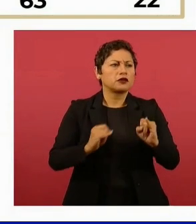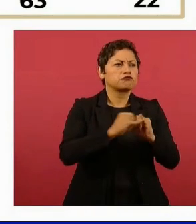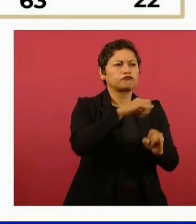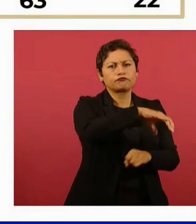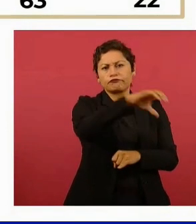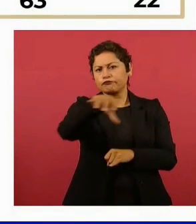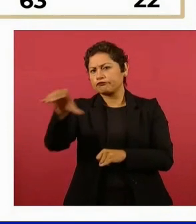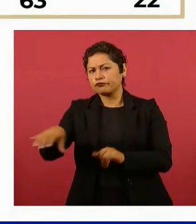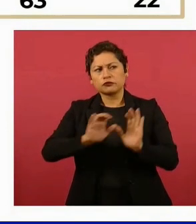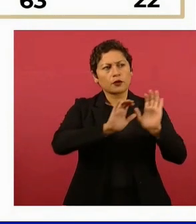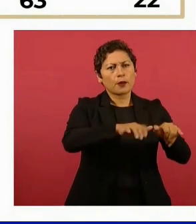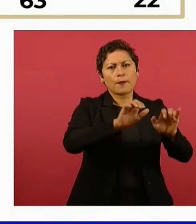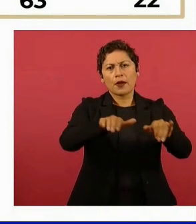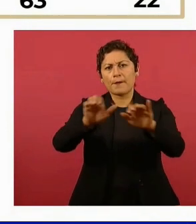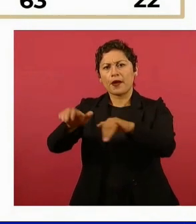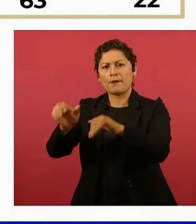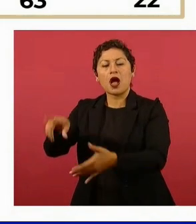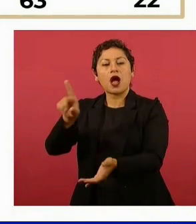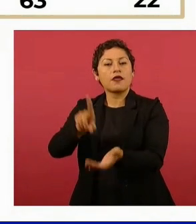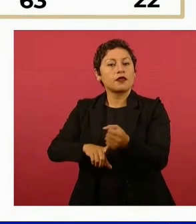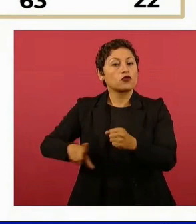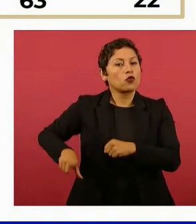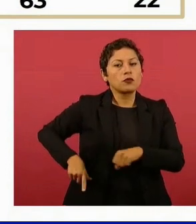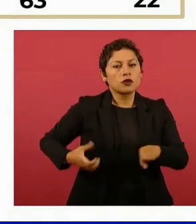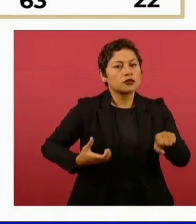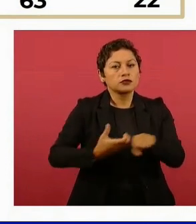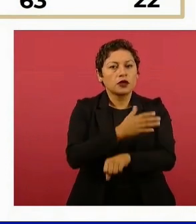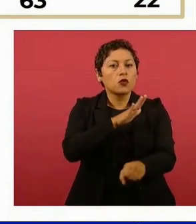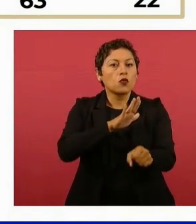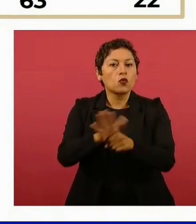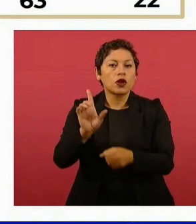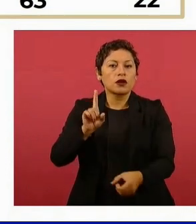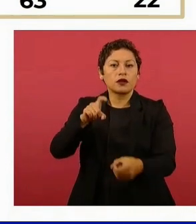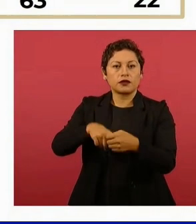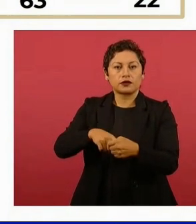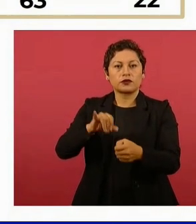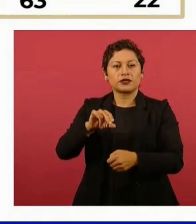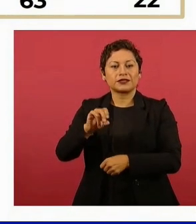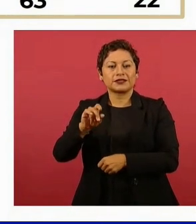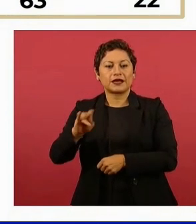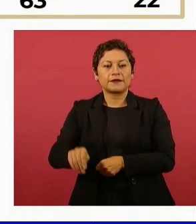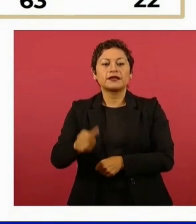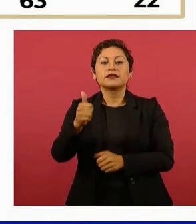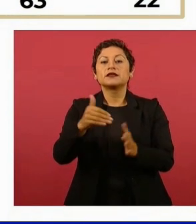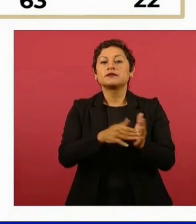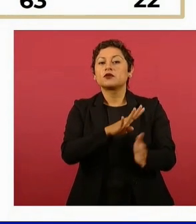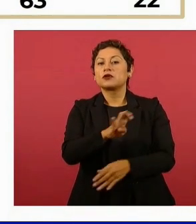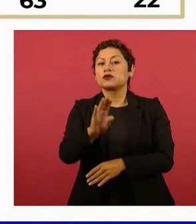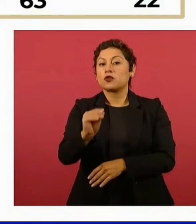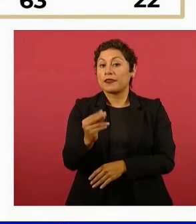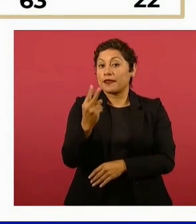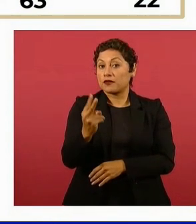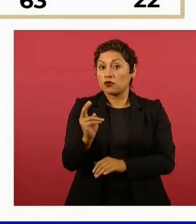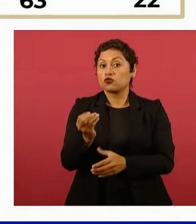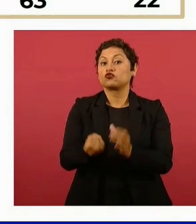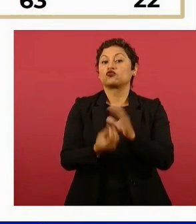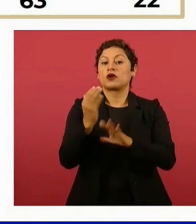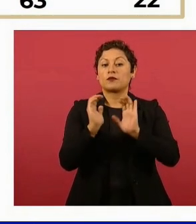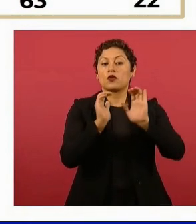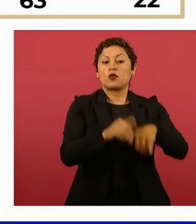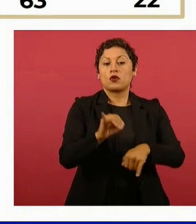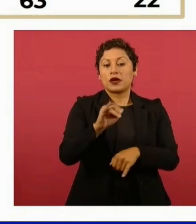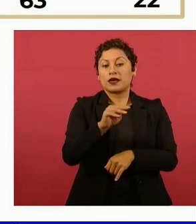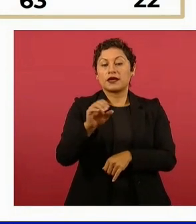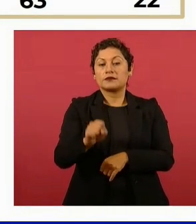gobiernos de los estados que concentran en el Insabi seis mil 492 plazas, el IMSS-Bienestar mil